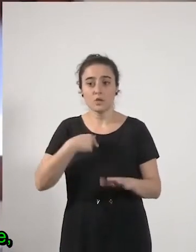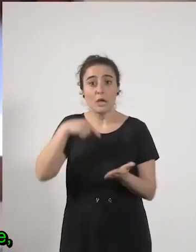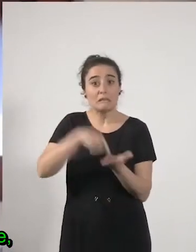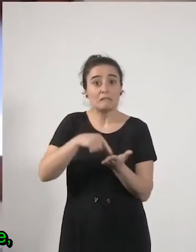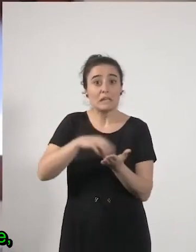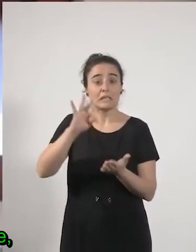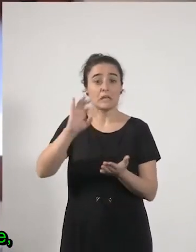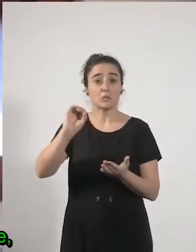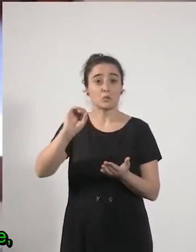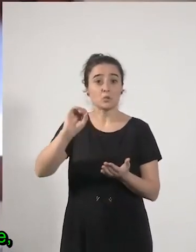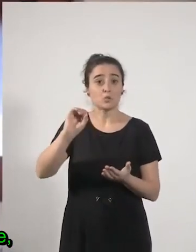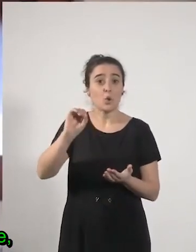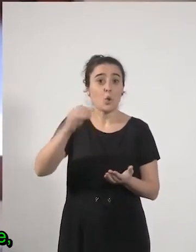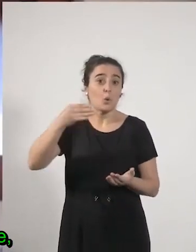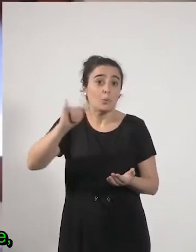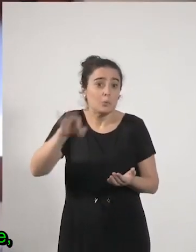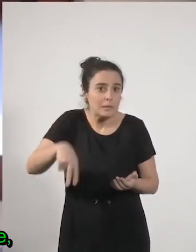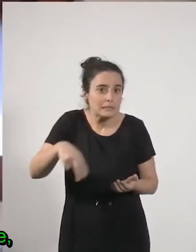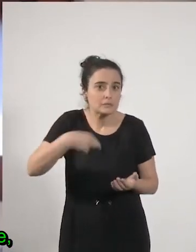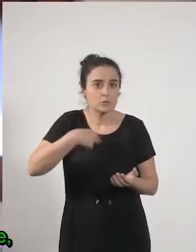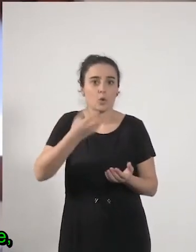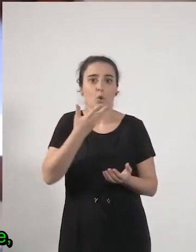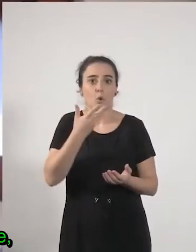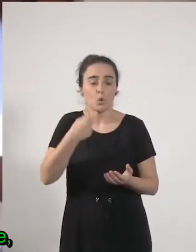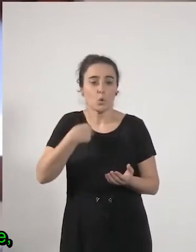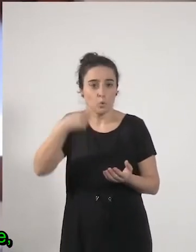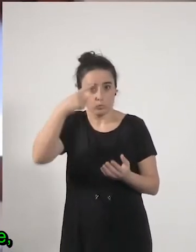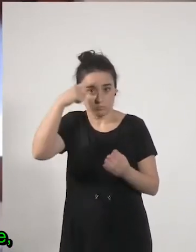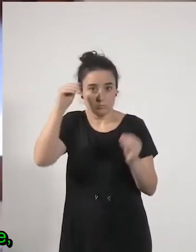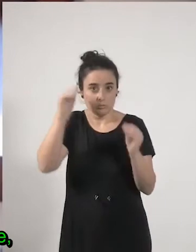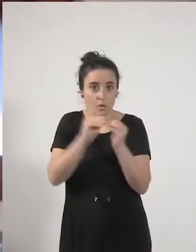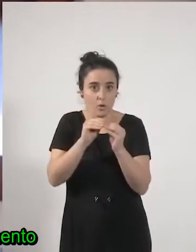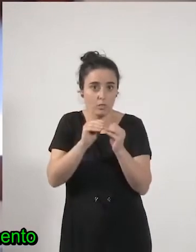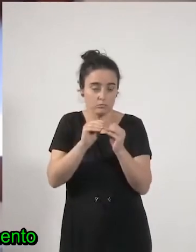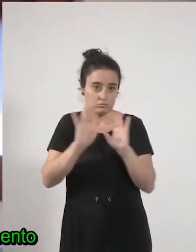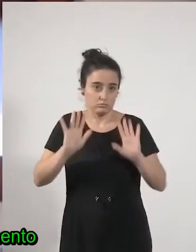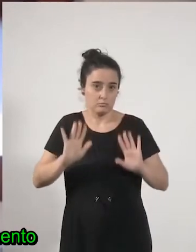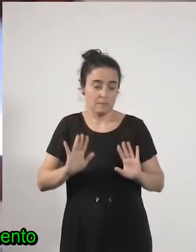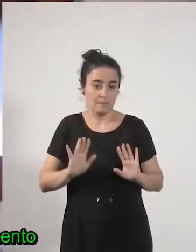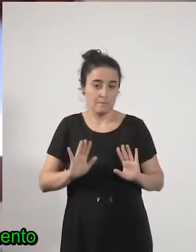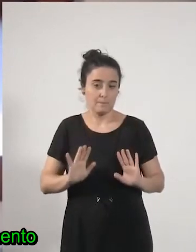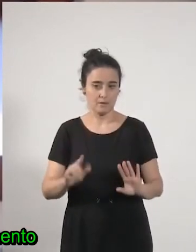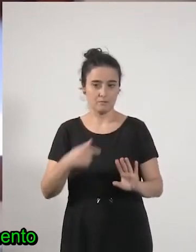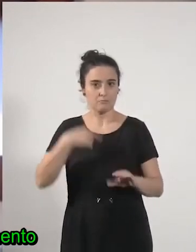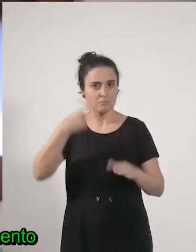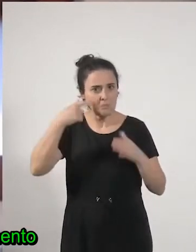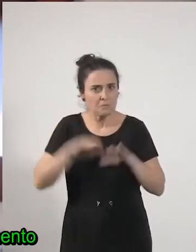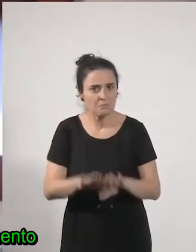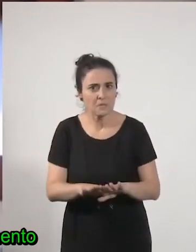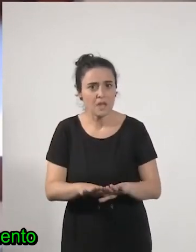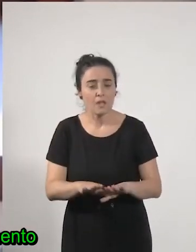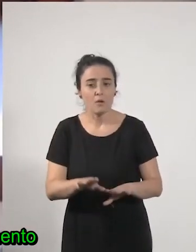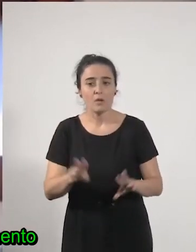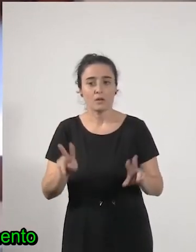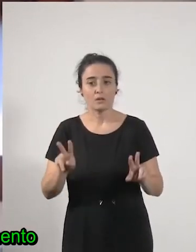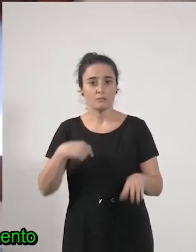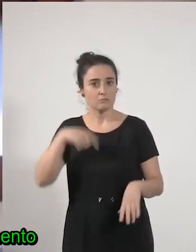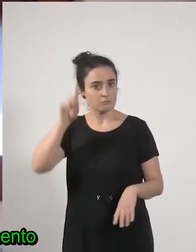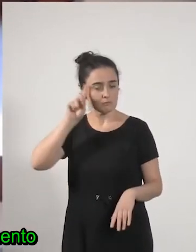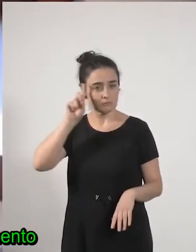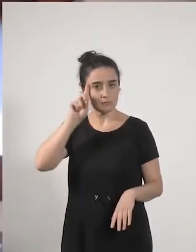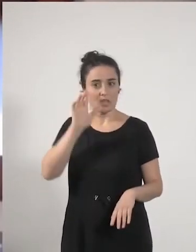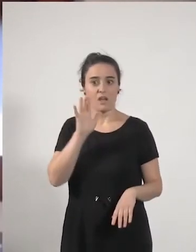la conozco y estoy de acuerdo esencialmente lo que me habéis pillado es que yo no sabía que en este momento